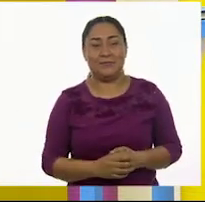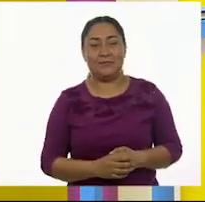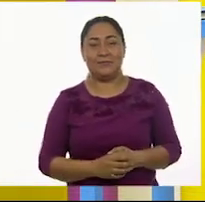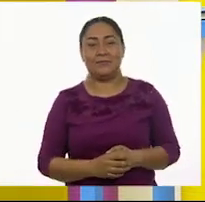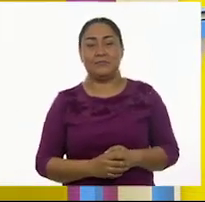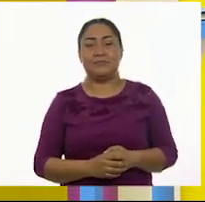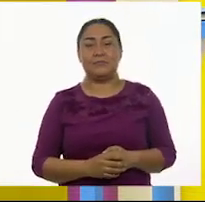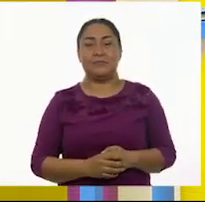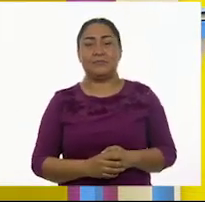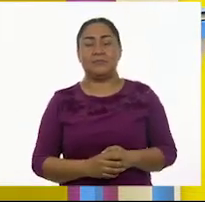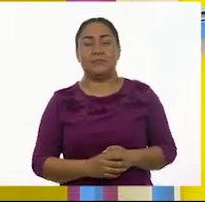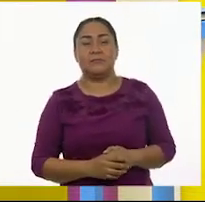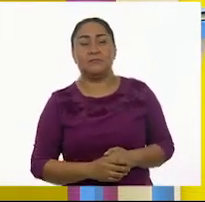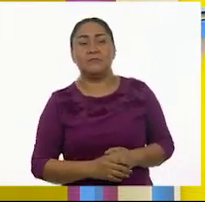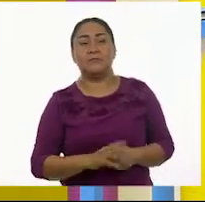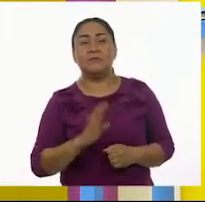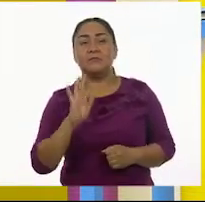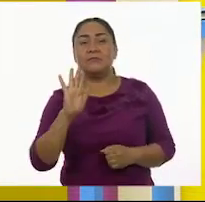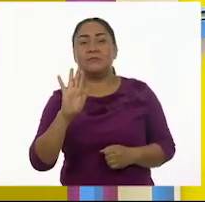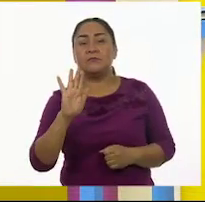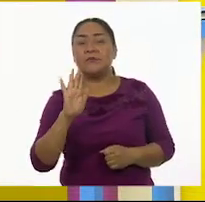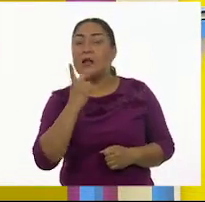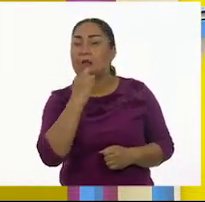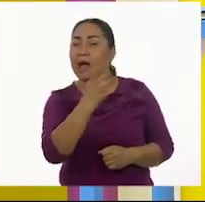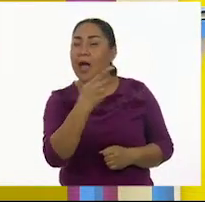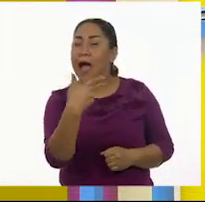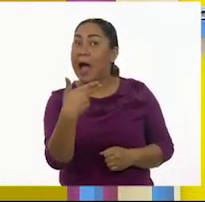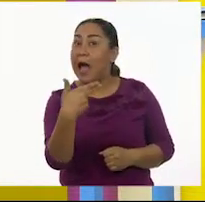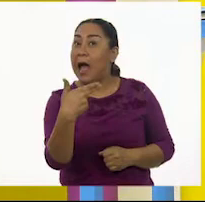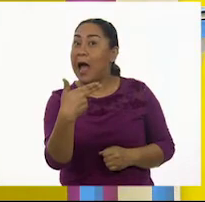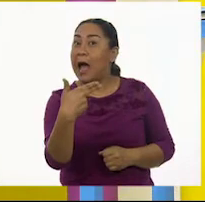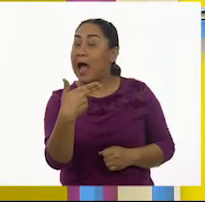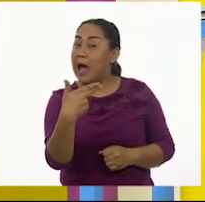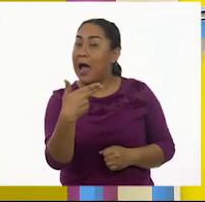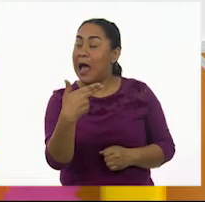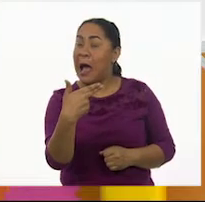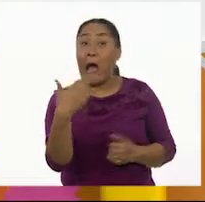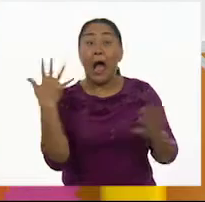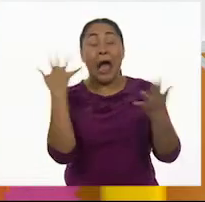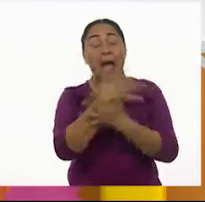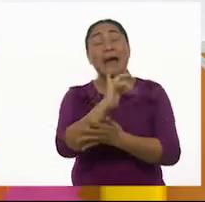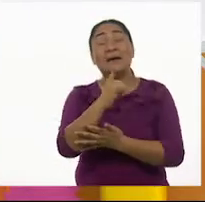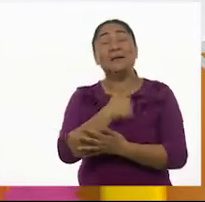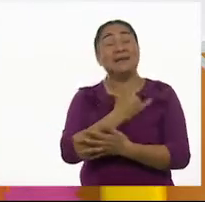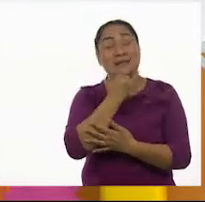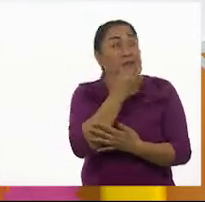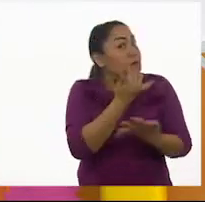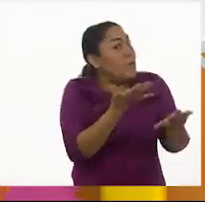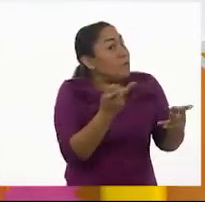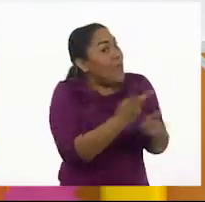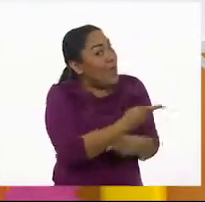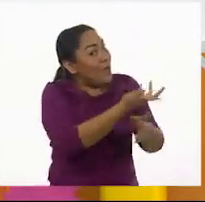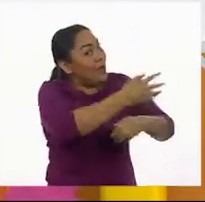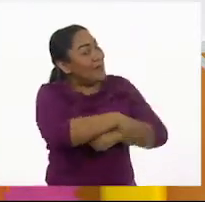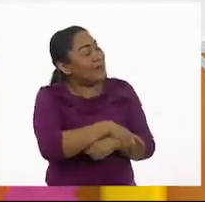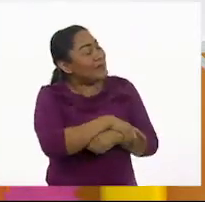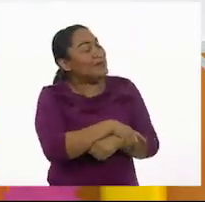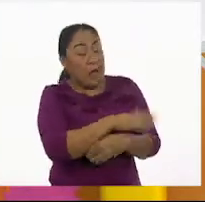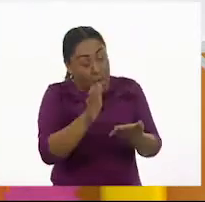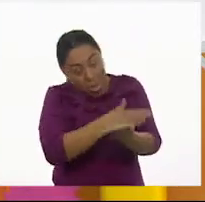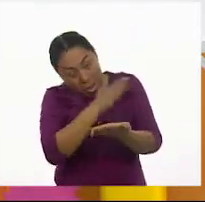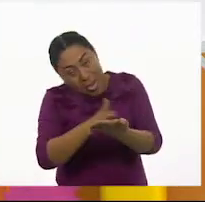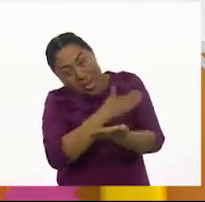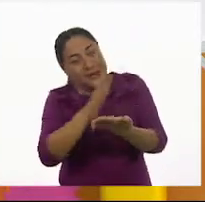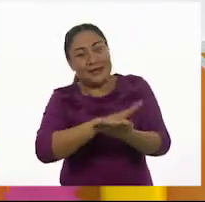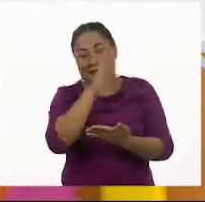defecto físico o mental... ¿Dónde íbamos en la H? De higiene. Ay, es verdad. ¿Qué pasó, Pilar? Me salté las hojas. a páginas